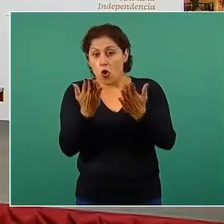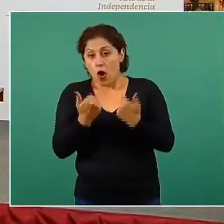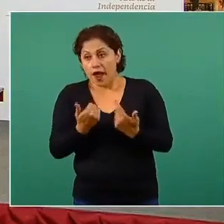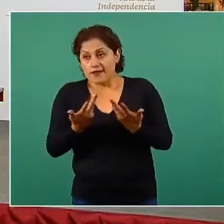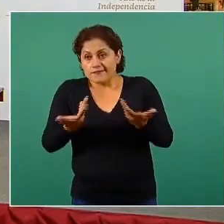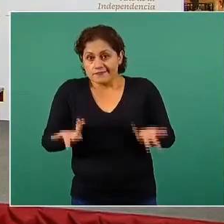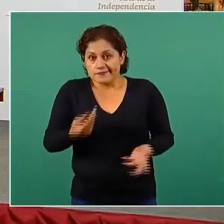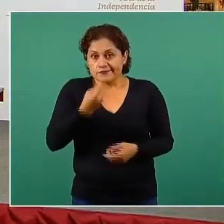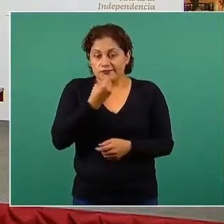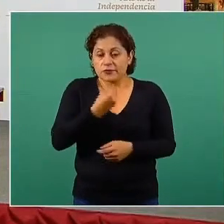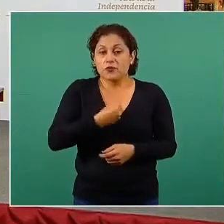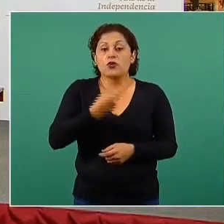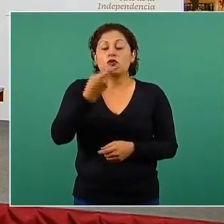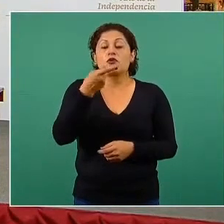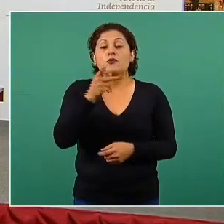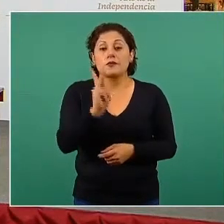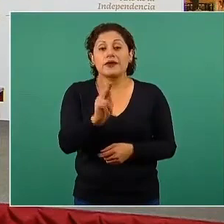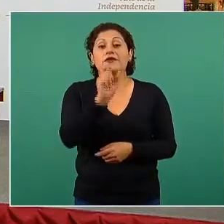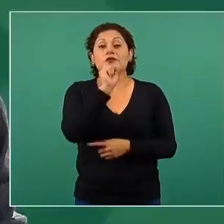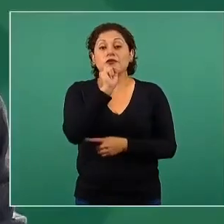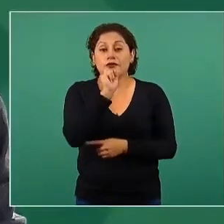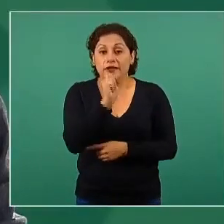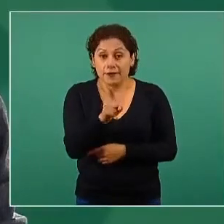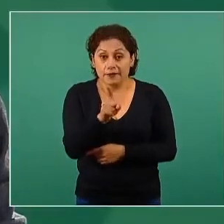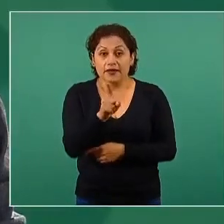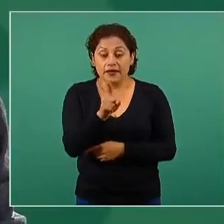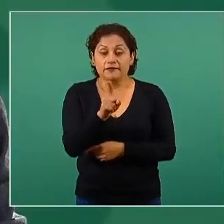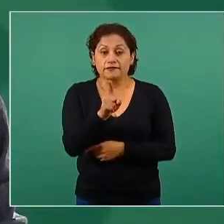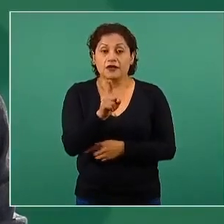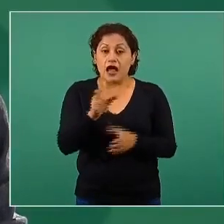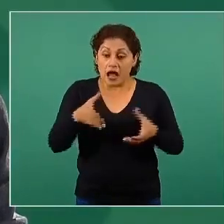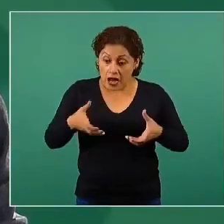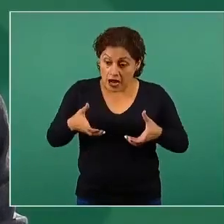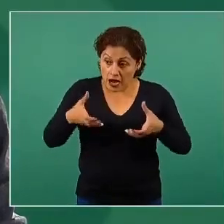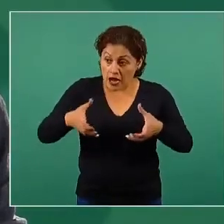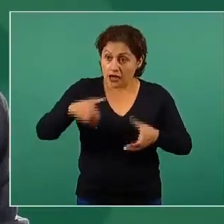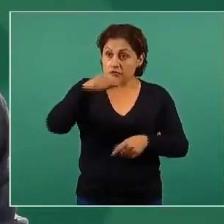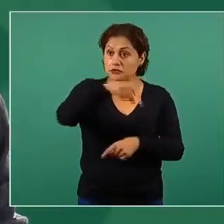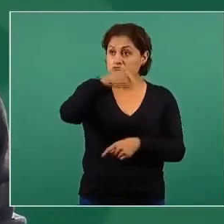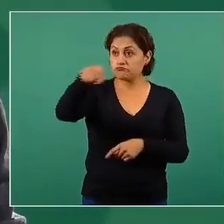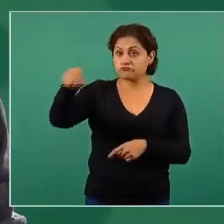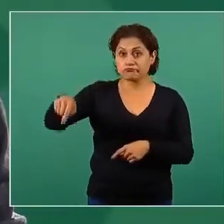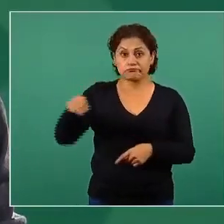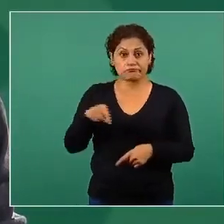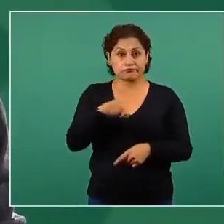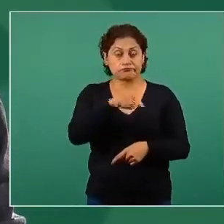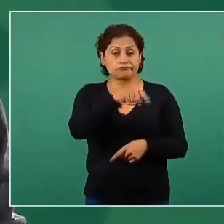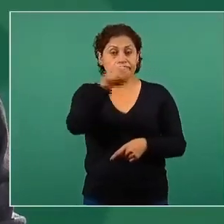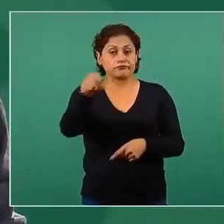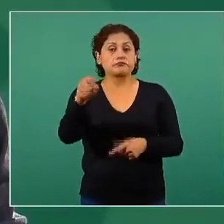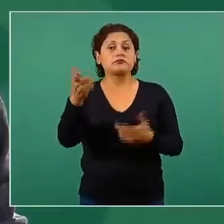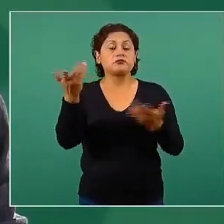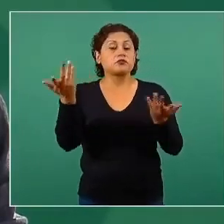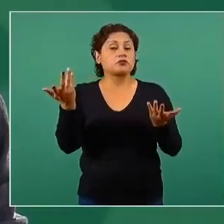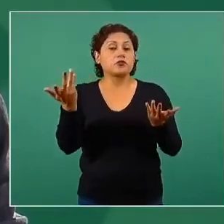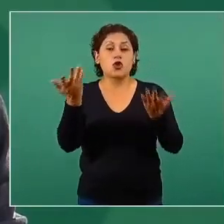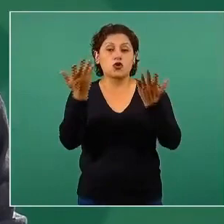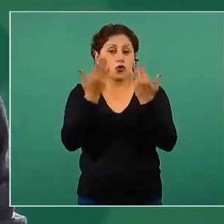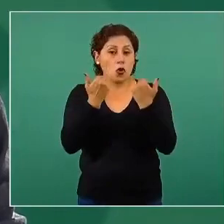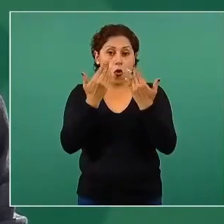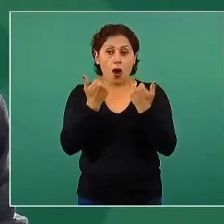también no debemos perder de vista que hay muchísimos espacios urbanos y suburbanos que no cuentan con la infraestructura